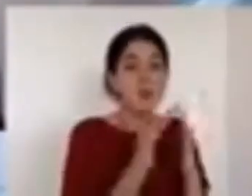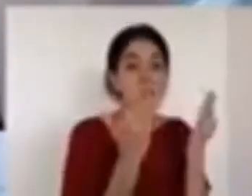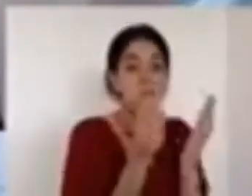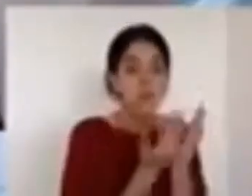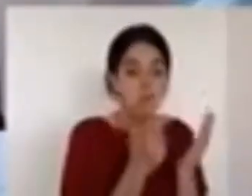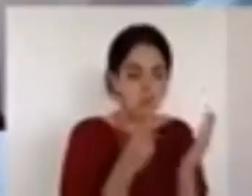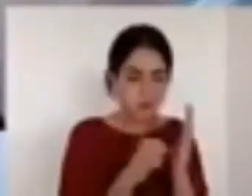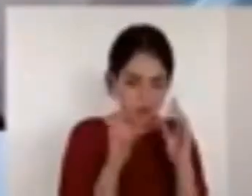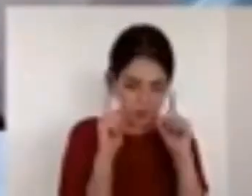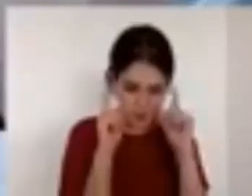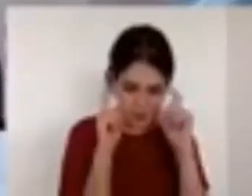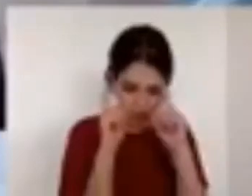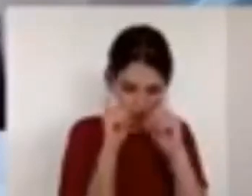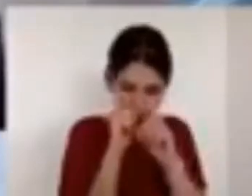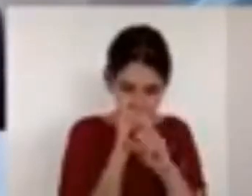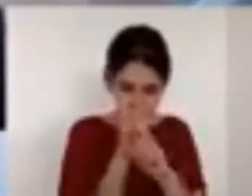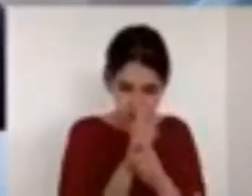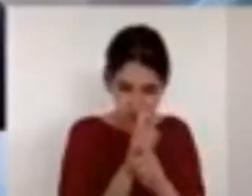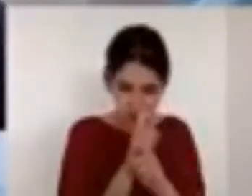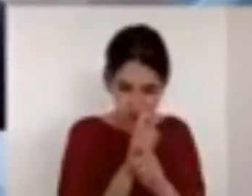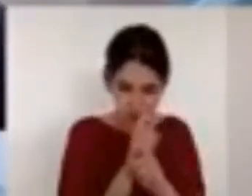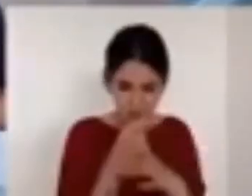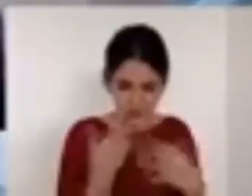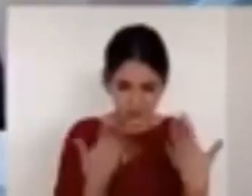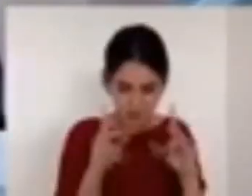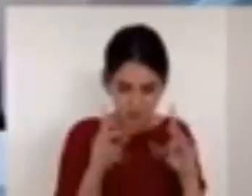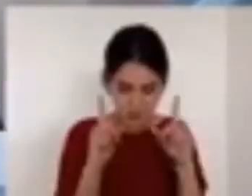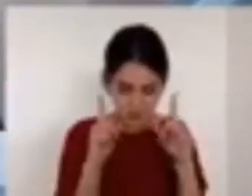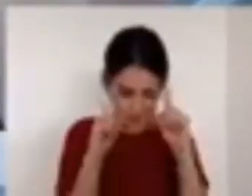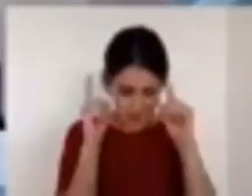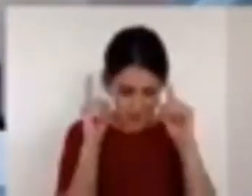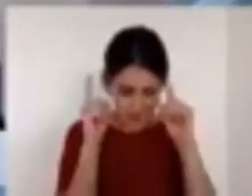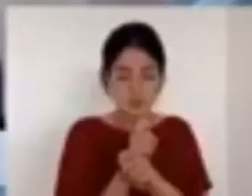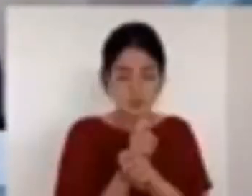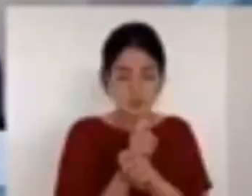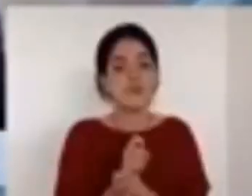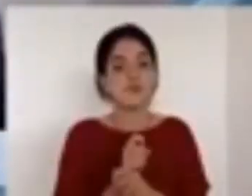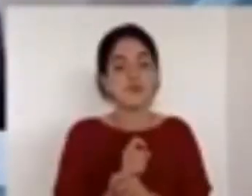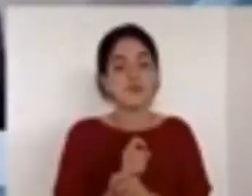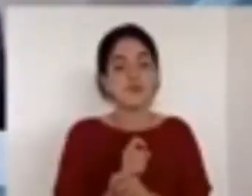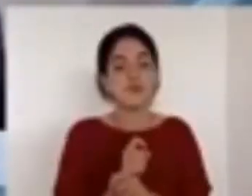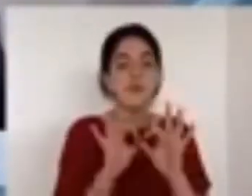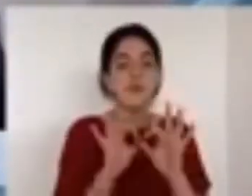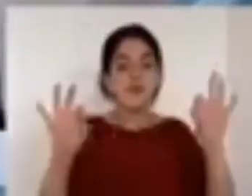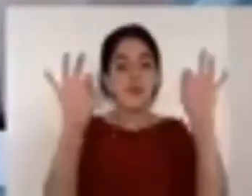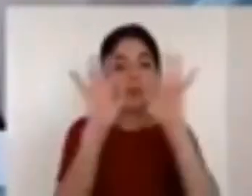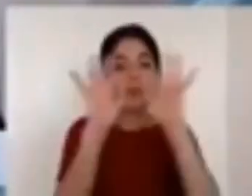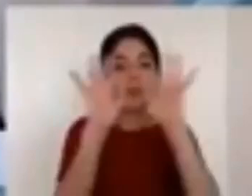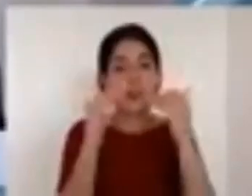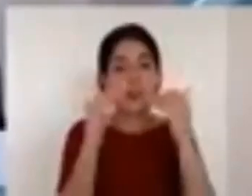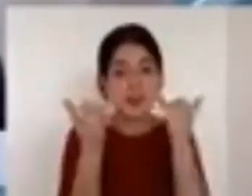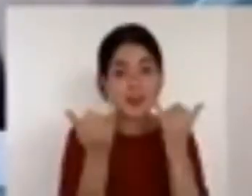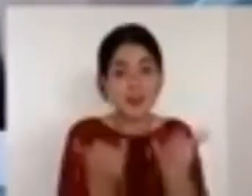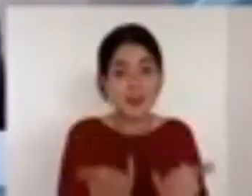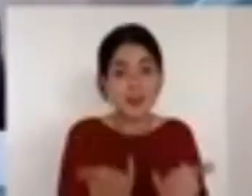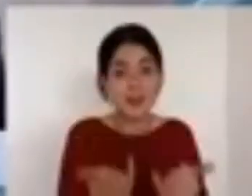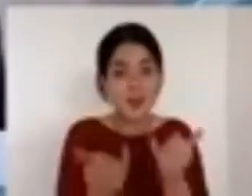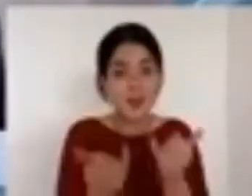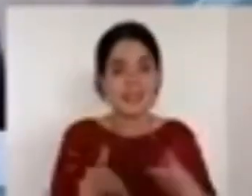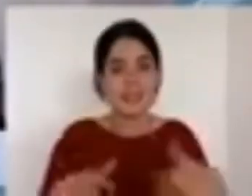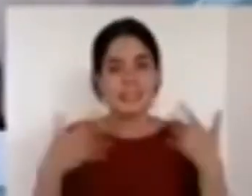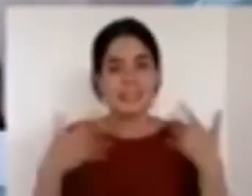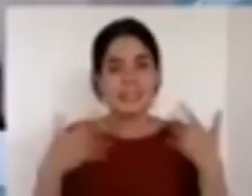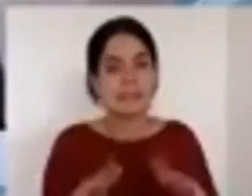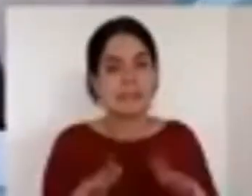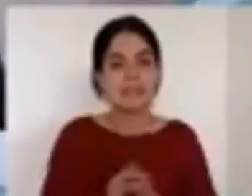felicito ustedes le pusieron un muy buen lema a este día de ayuno si mi pueblo se humillara